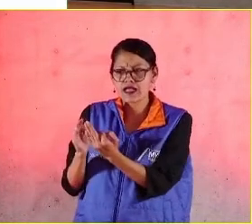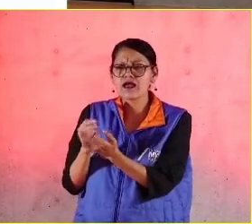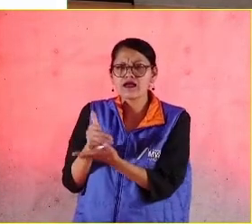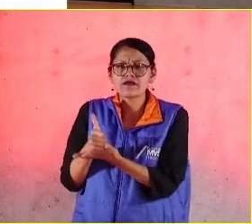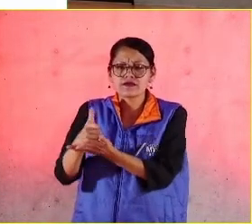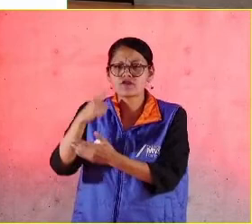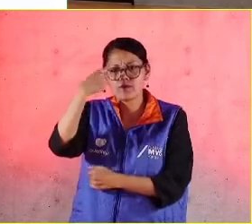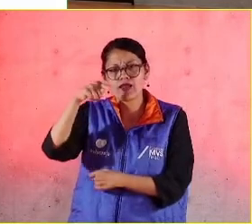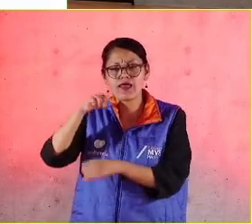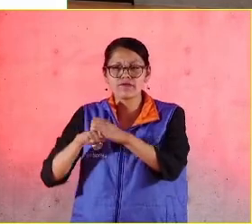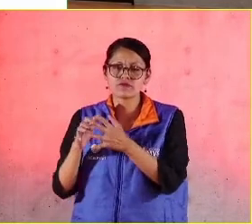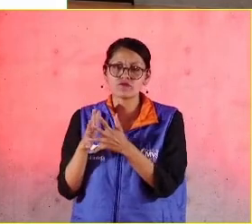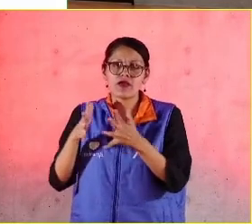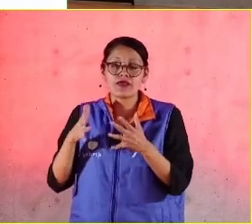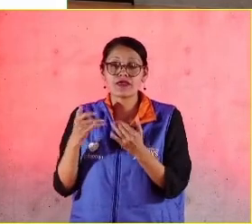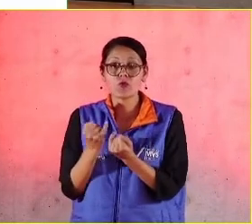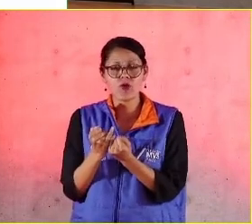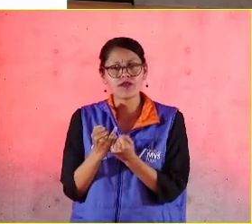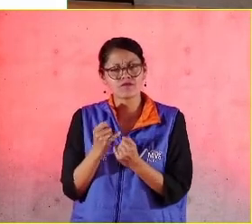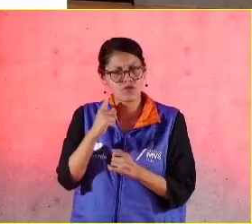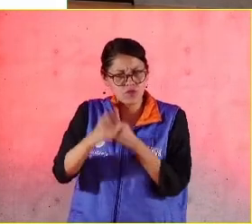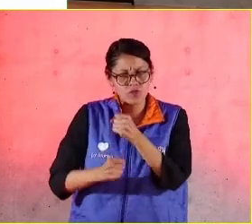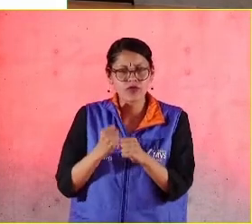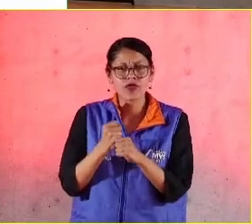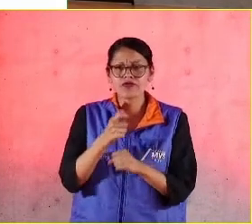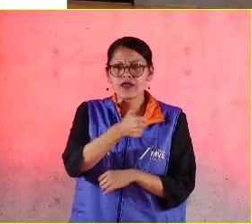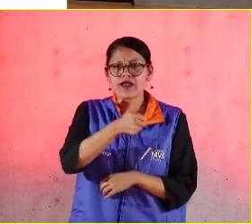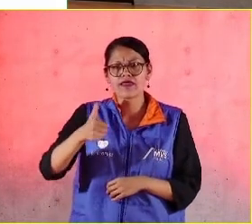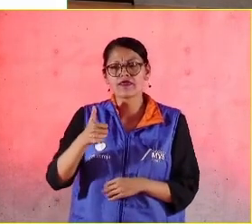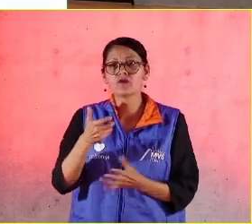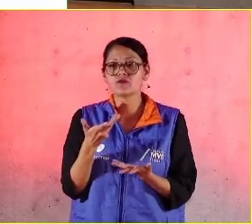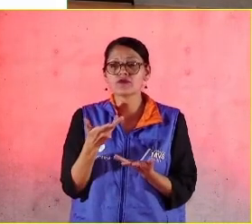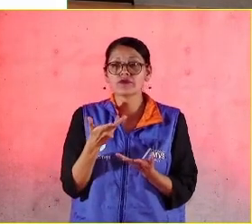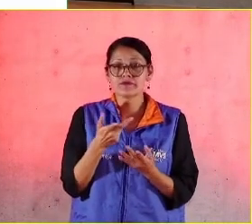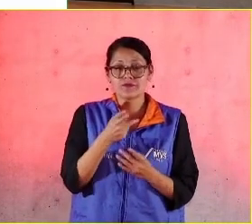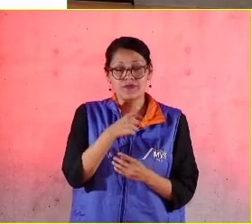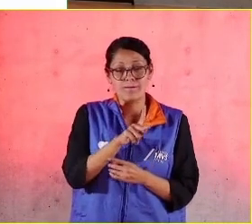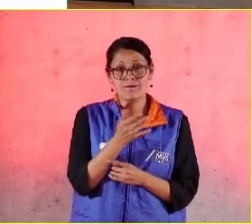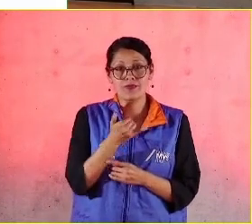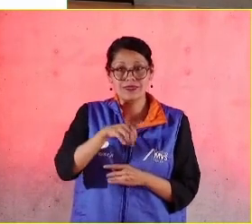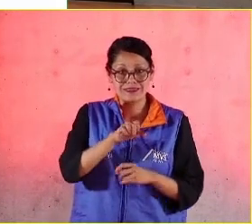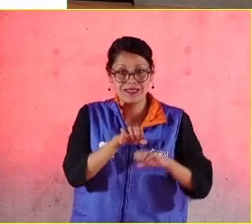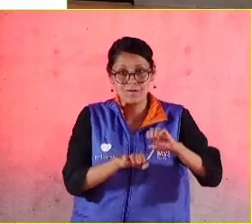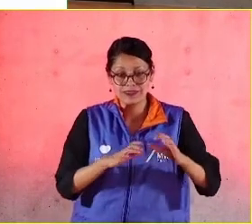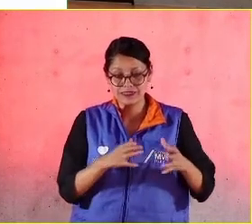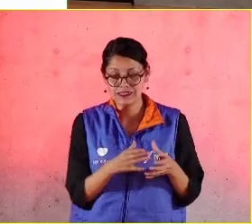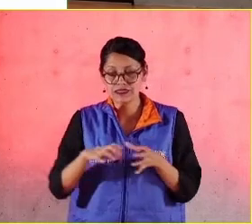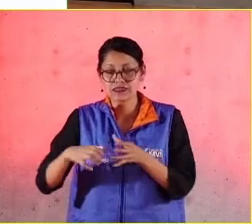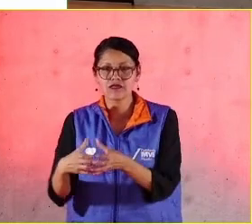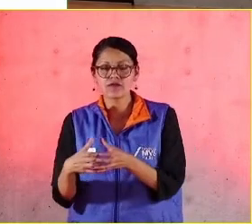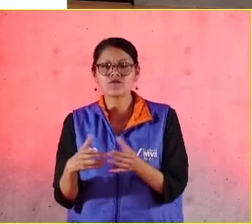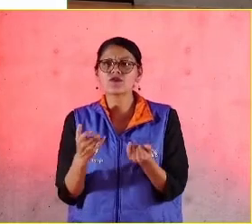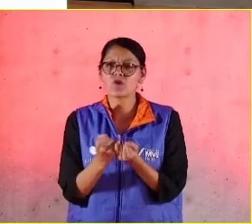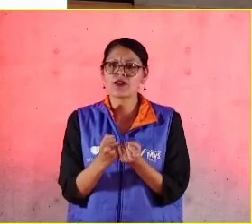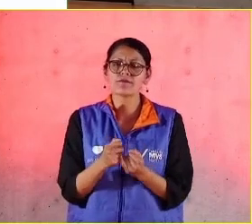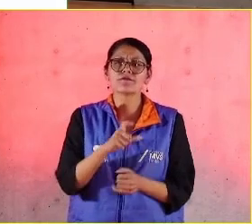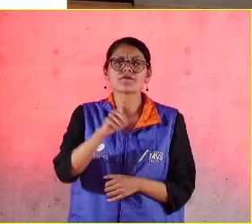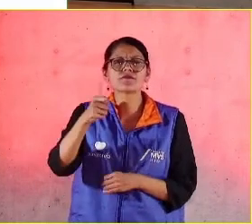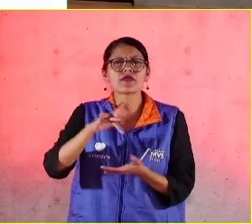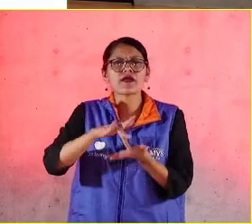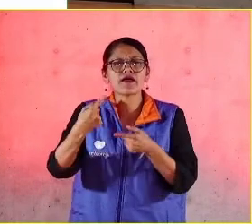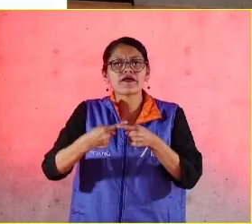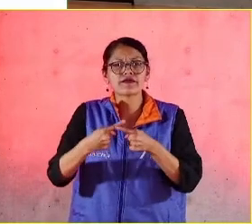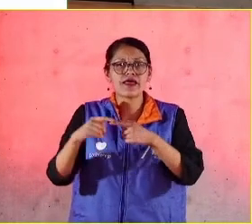que pueda crecer esta perspectiva en cada una de las pymes en particular. Y agradecer al equipo de responsabilidad